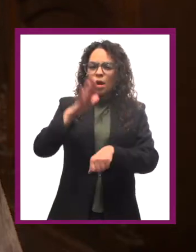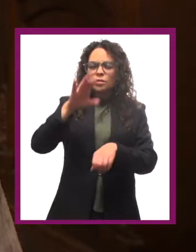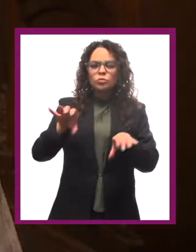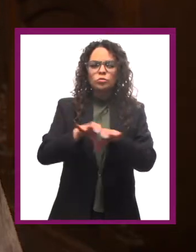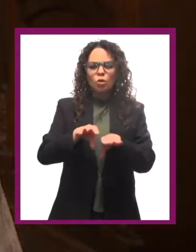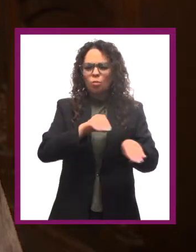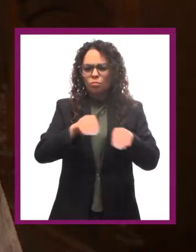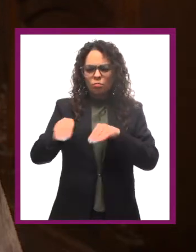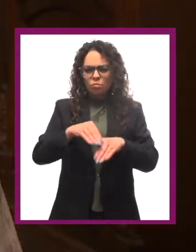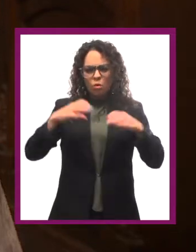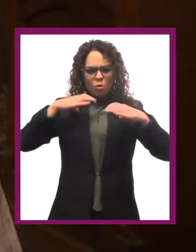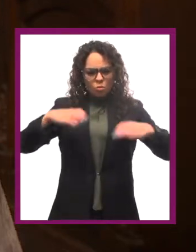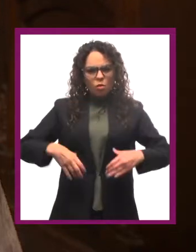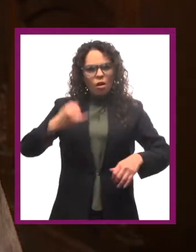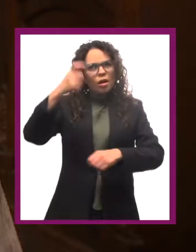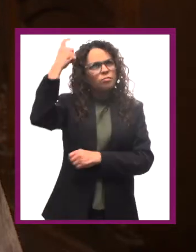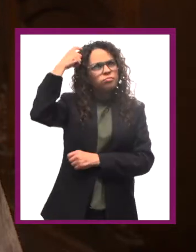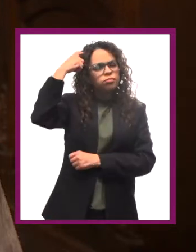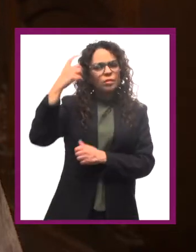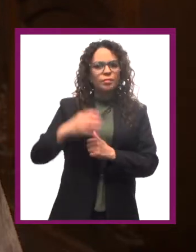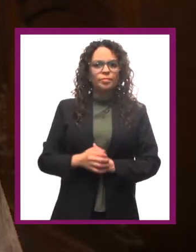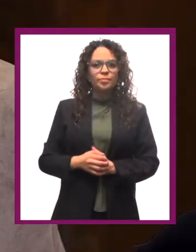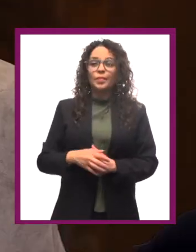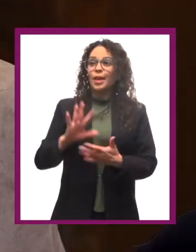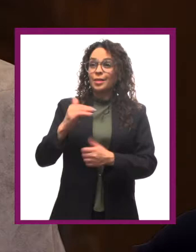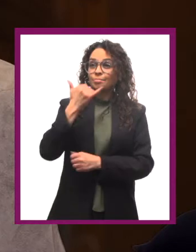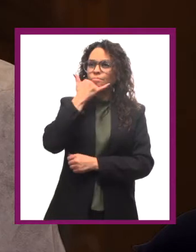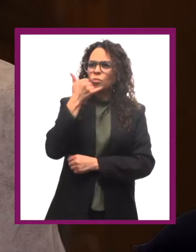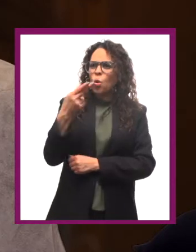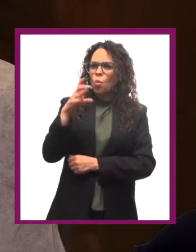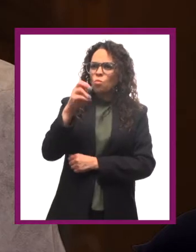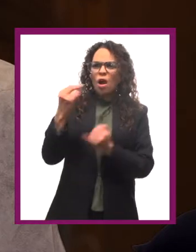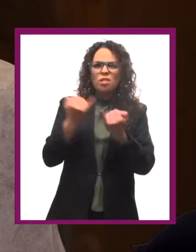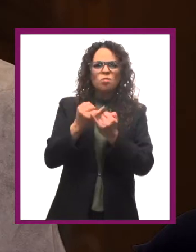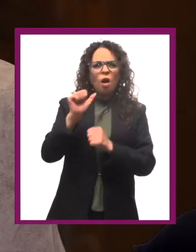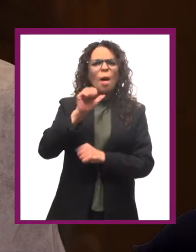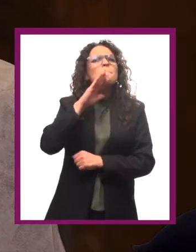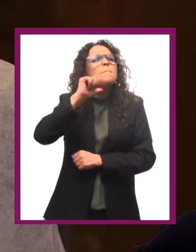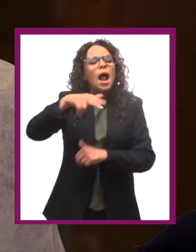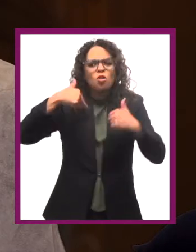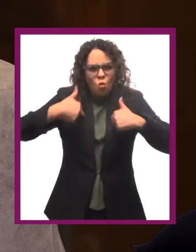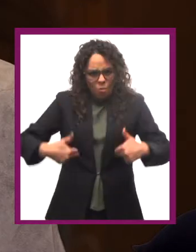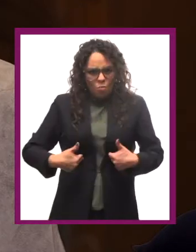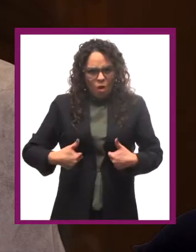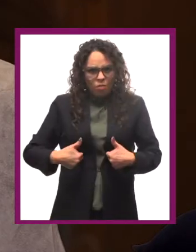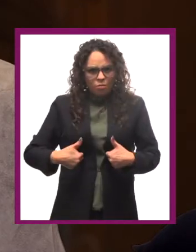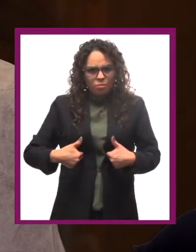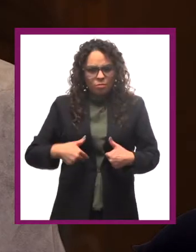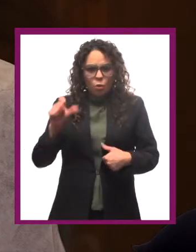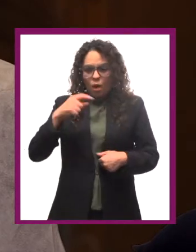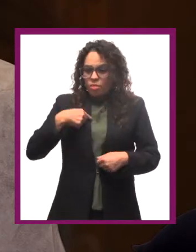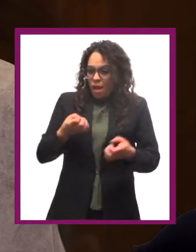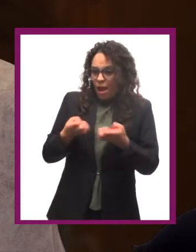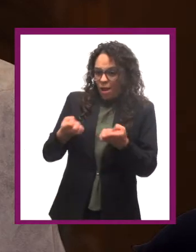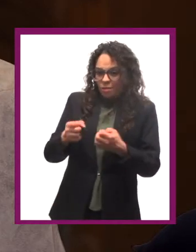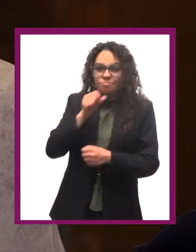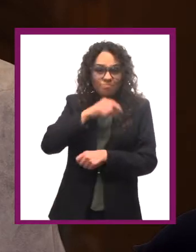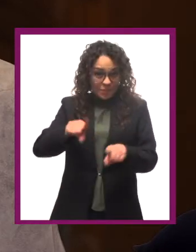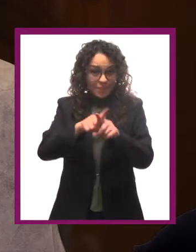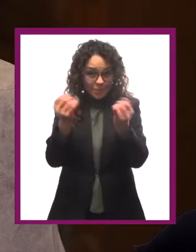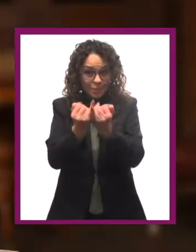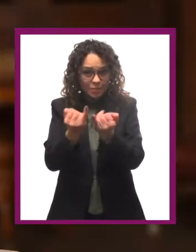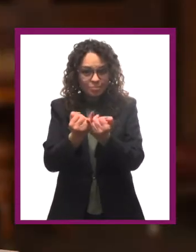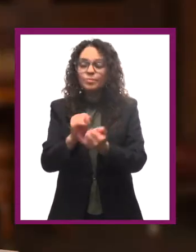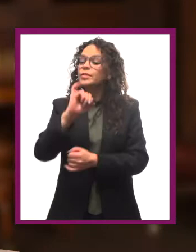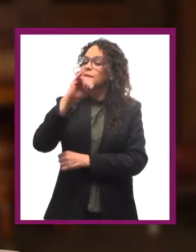comportamiento del cuerpo y de la mente. Humor como cuando mi hermana anda toda de malitas o cuando hago ejercicio y huele feo.